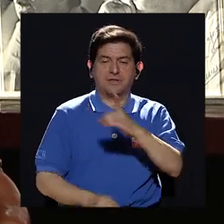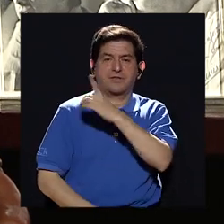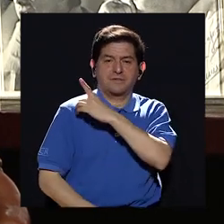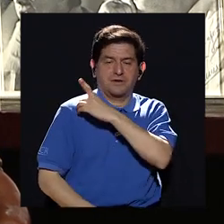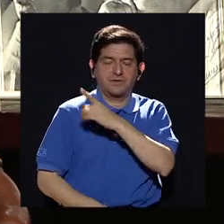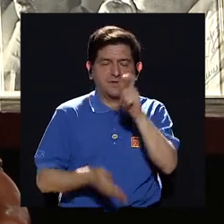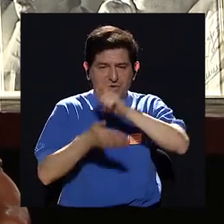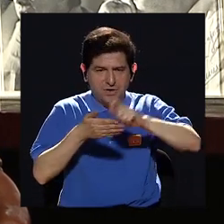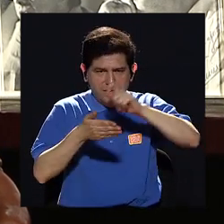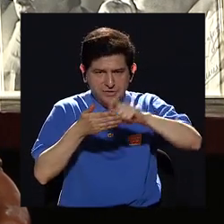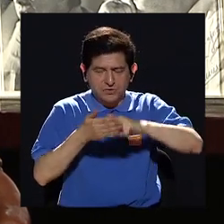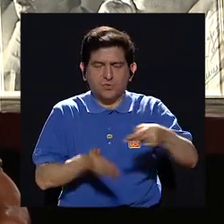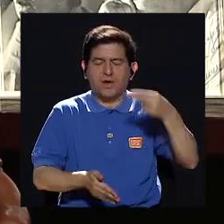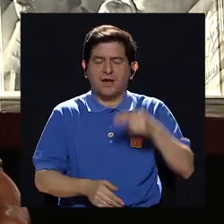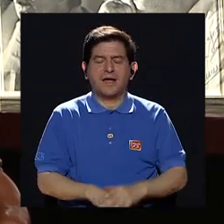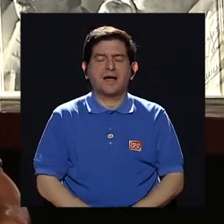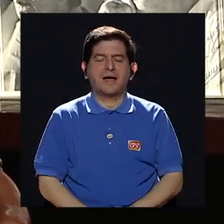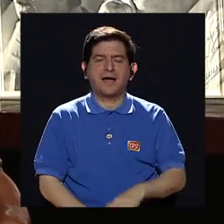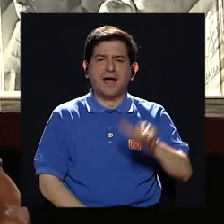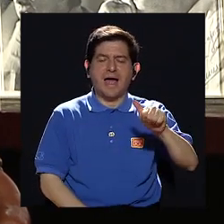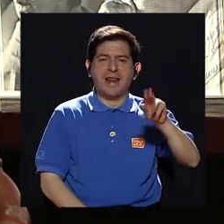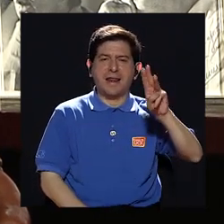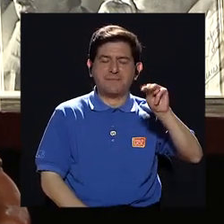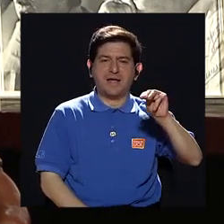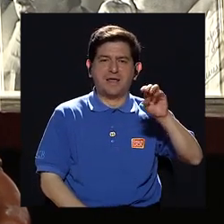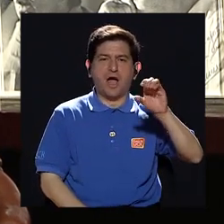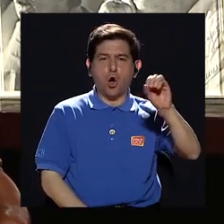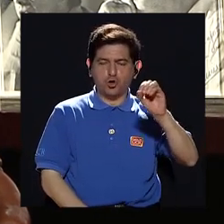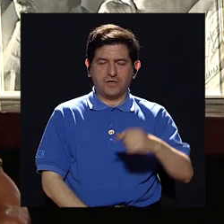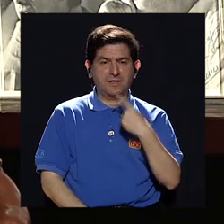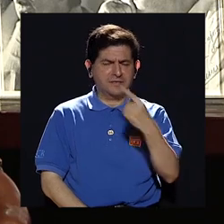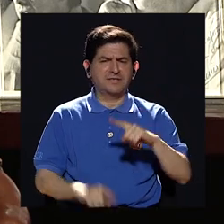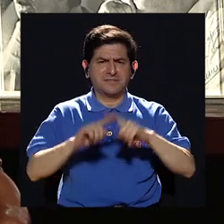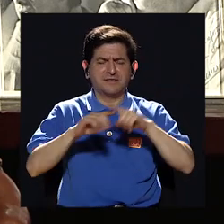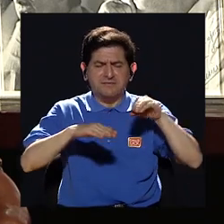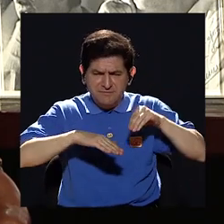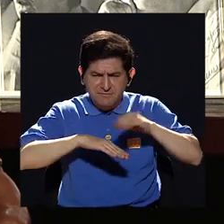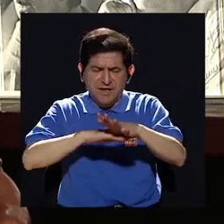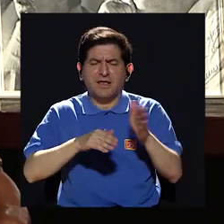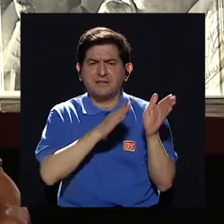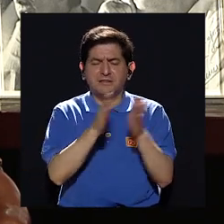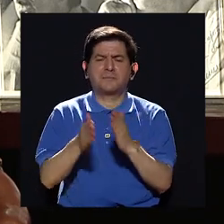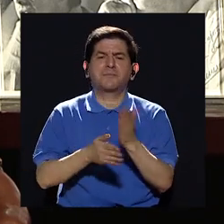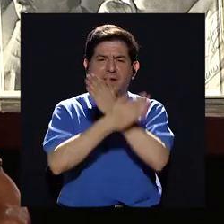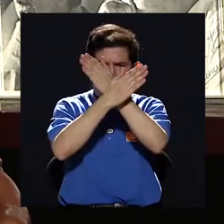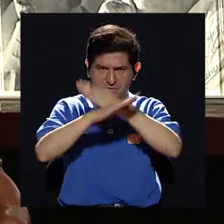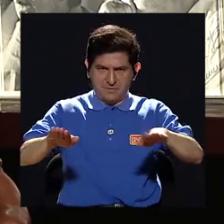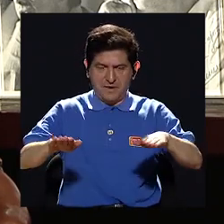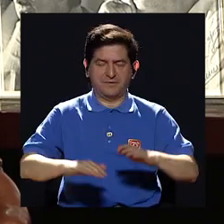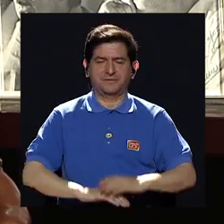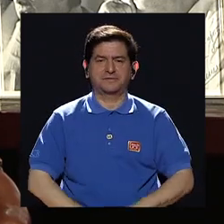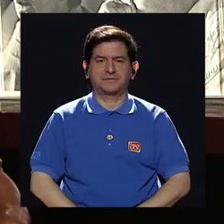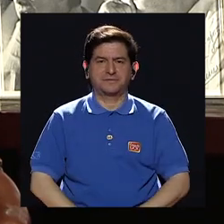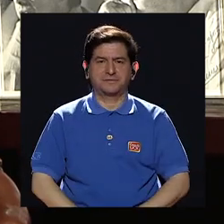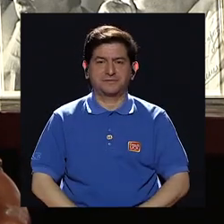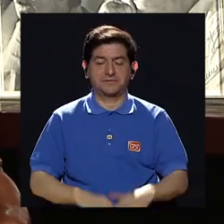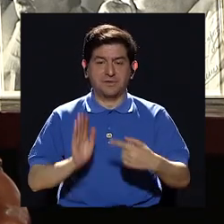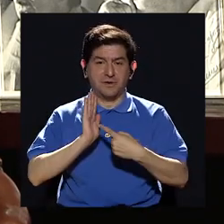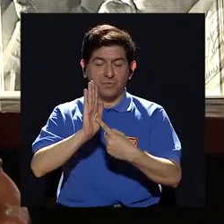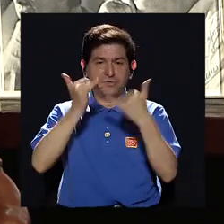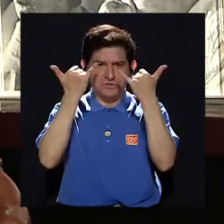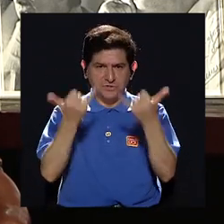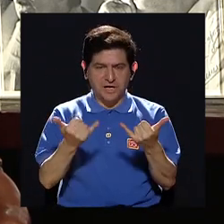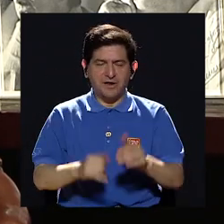de la Escuela de Historia, doña Ana María Botei, nos dice que existen muchas consecuencias de este plan de paz. Y así que les dejo